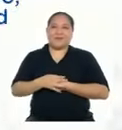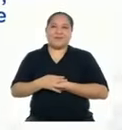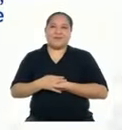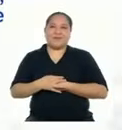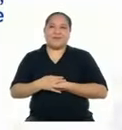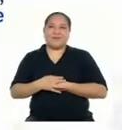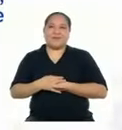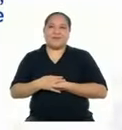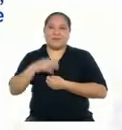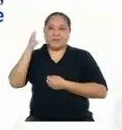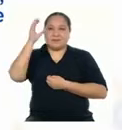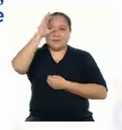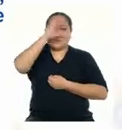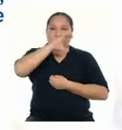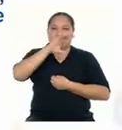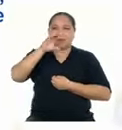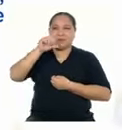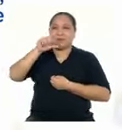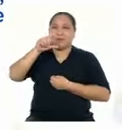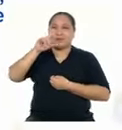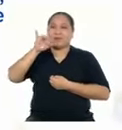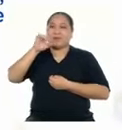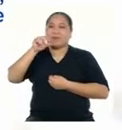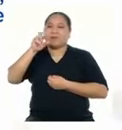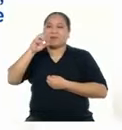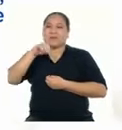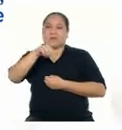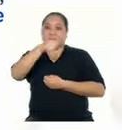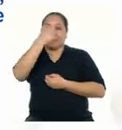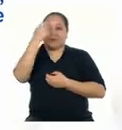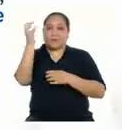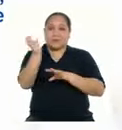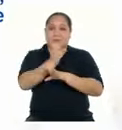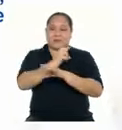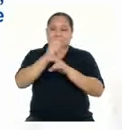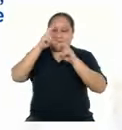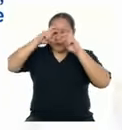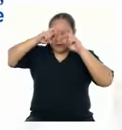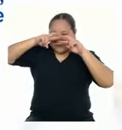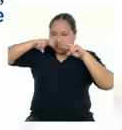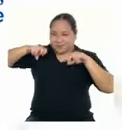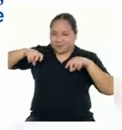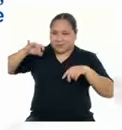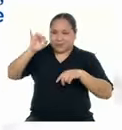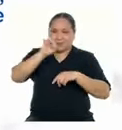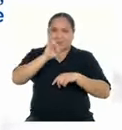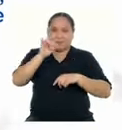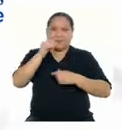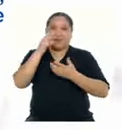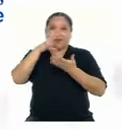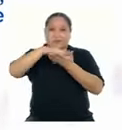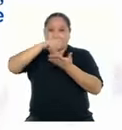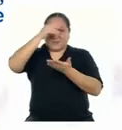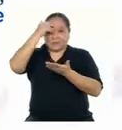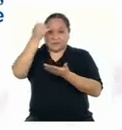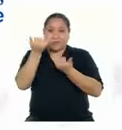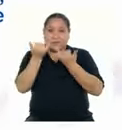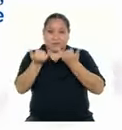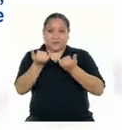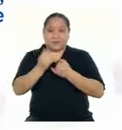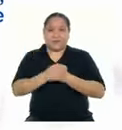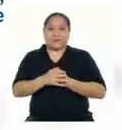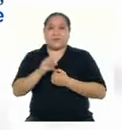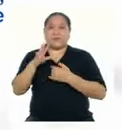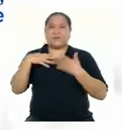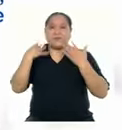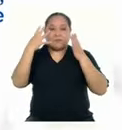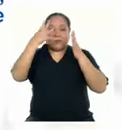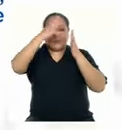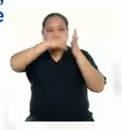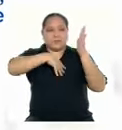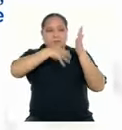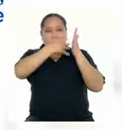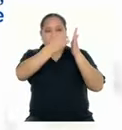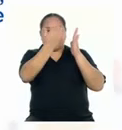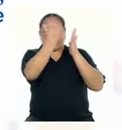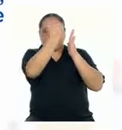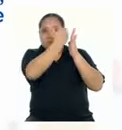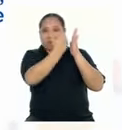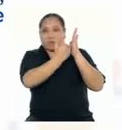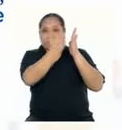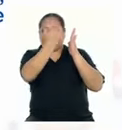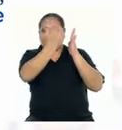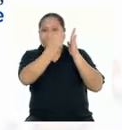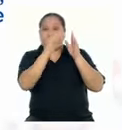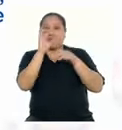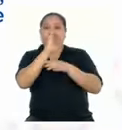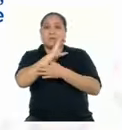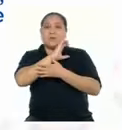Busca un caligrama U otro tipo De poema Y analízalo Como lo hemos Aprendido Puedes hacer Un cuadro Comparativo De